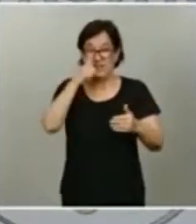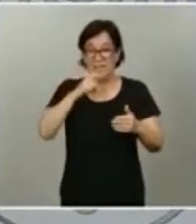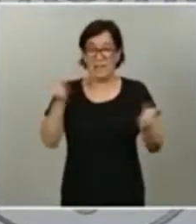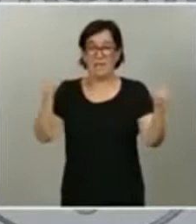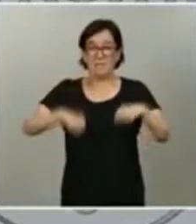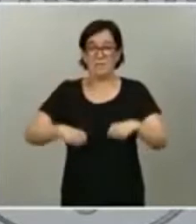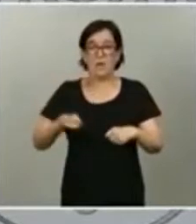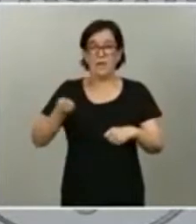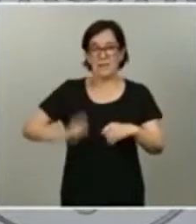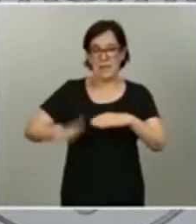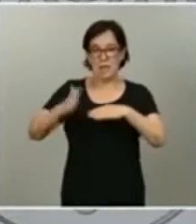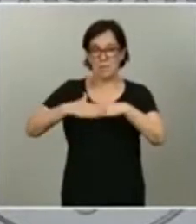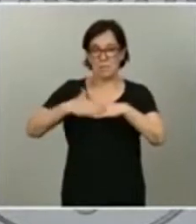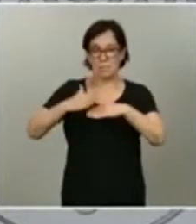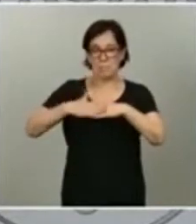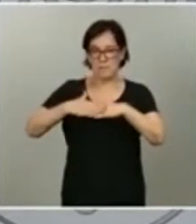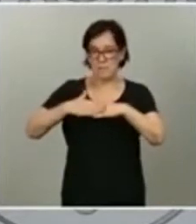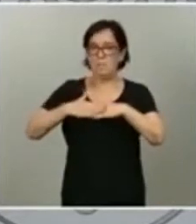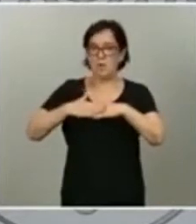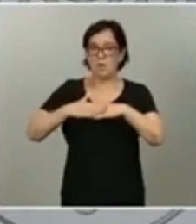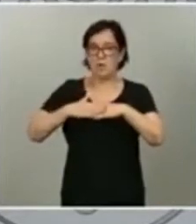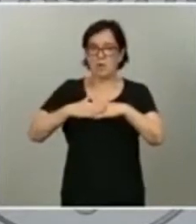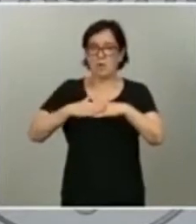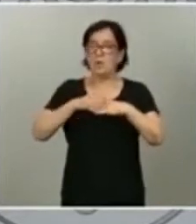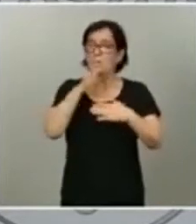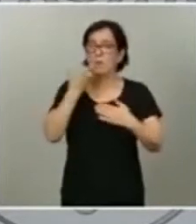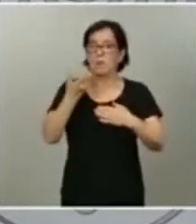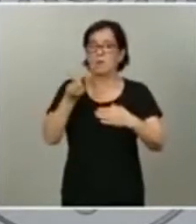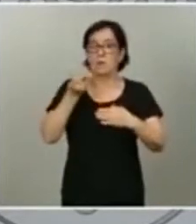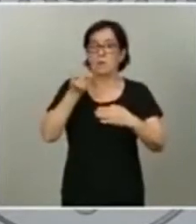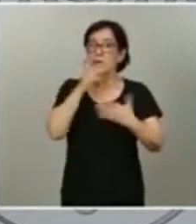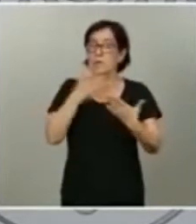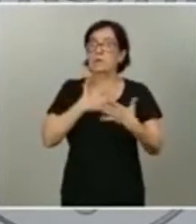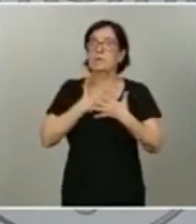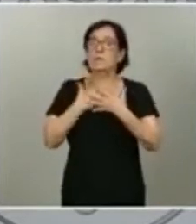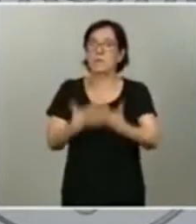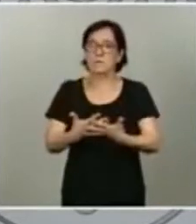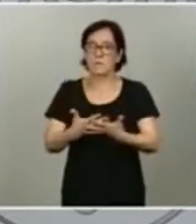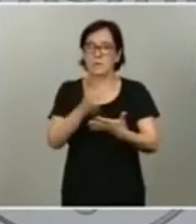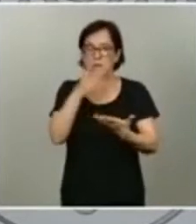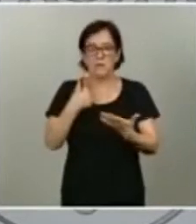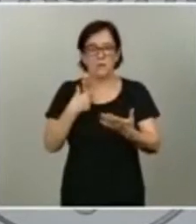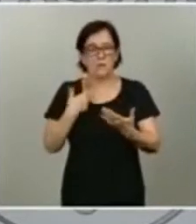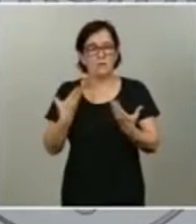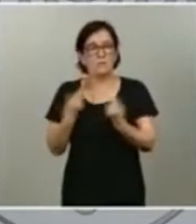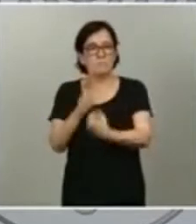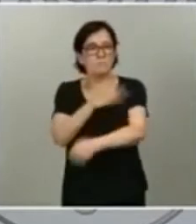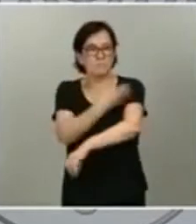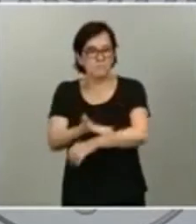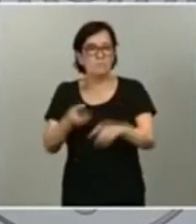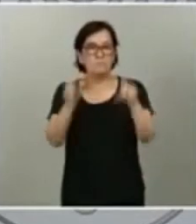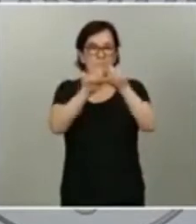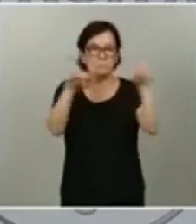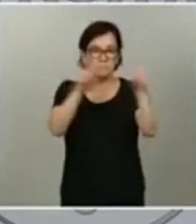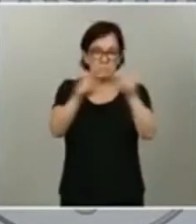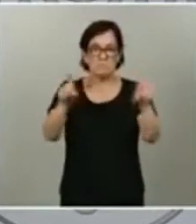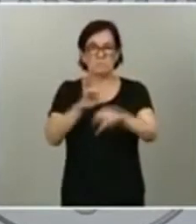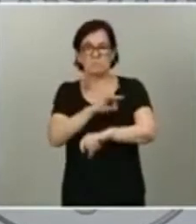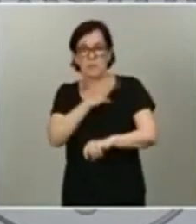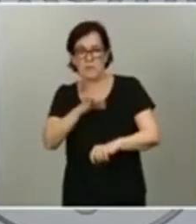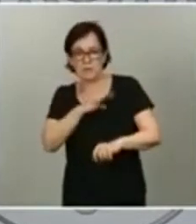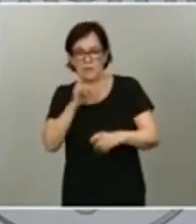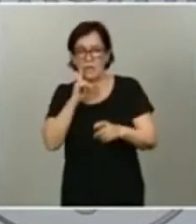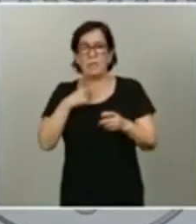mínimo interprofesional, transmitimos que nuestra voluntad era ir de la mano con los agentes sociales para conseguir soluciones